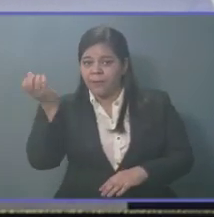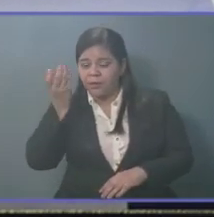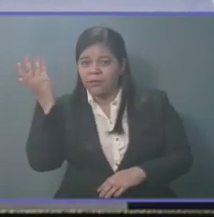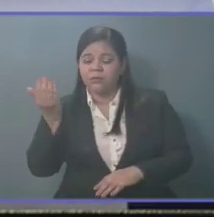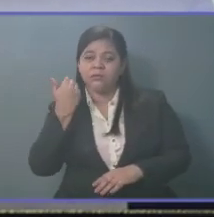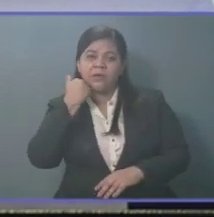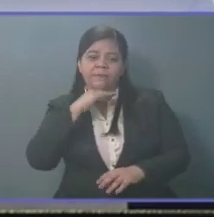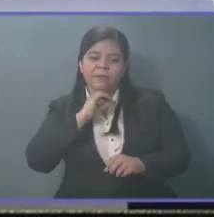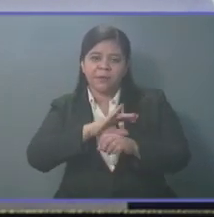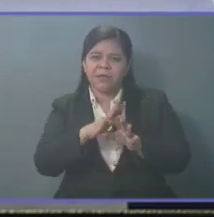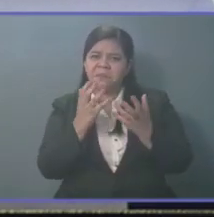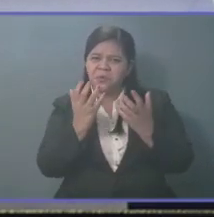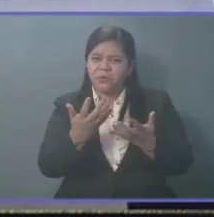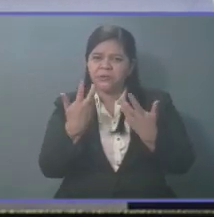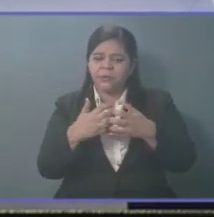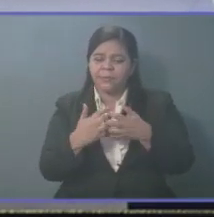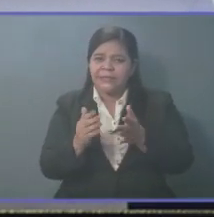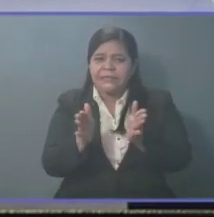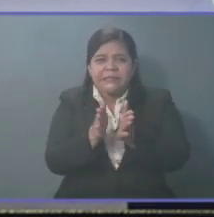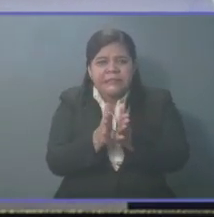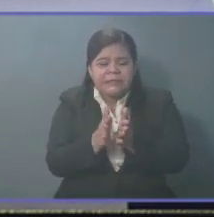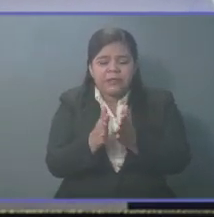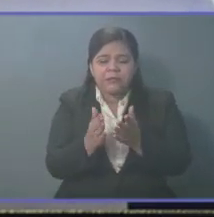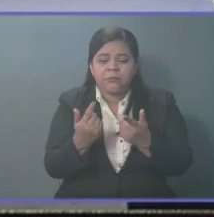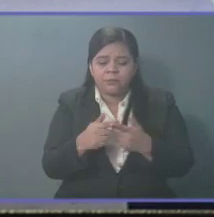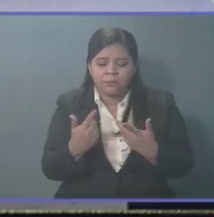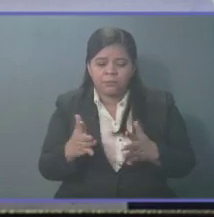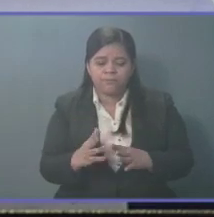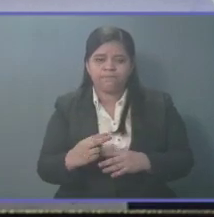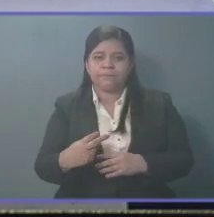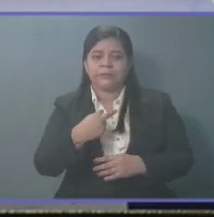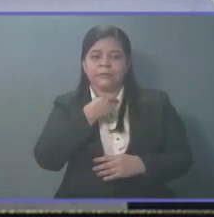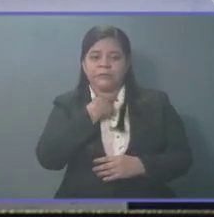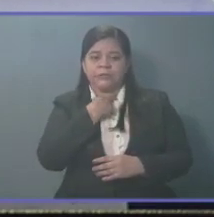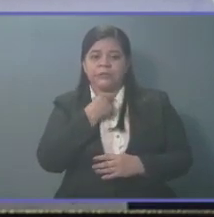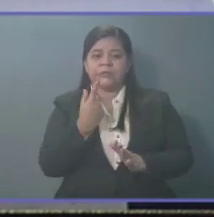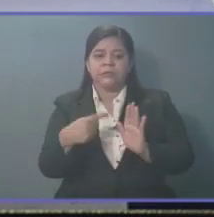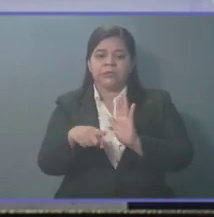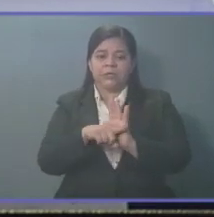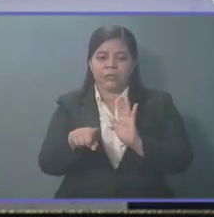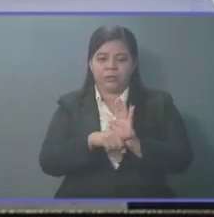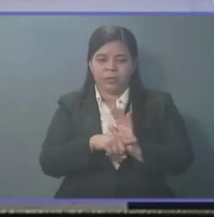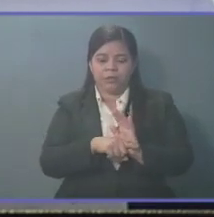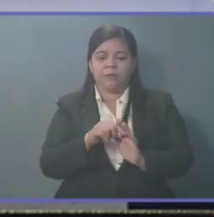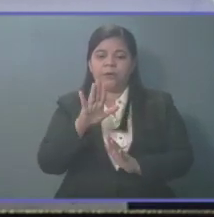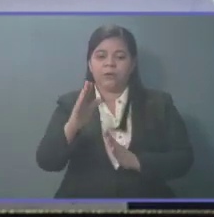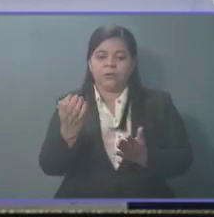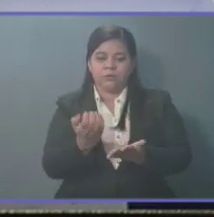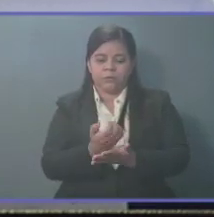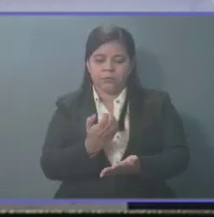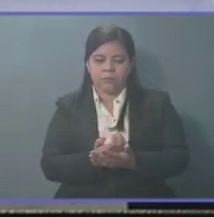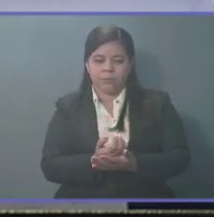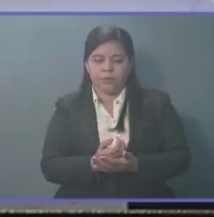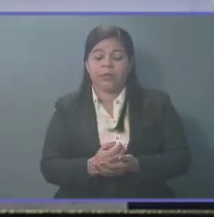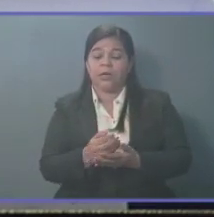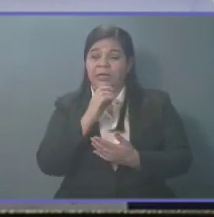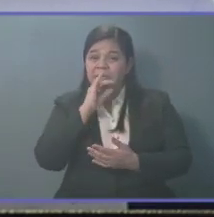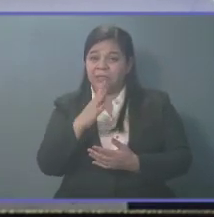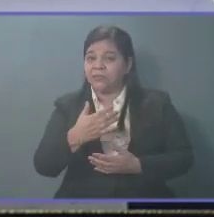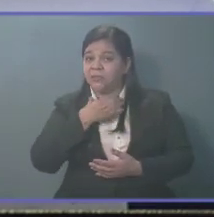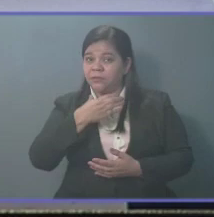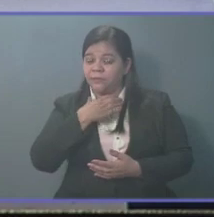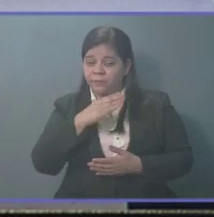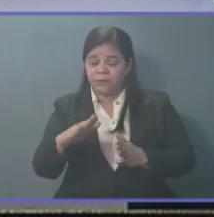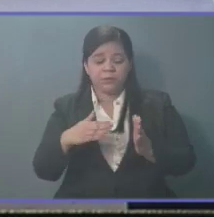existen muchas empresas, principalmente pequeñas y medianas, que han sido altamente impactadas de forma negativa en sus economías, lo cual ha generado que difícilmente